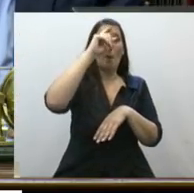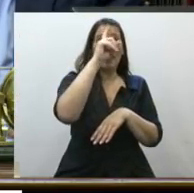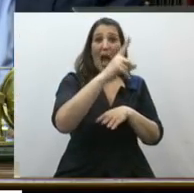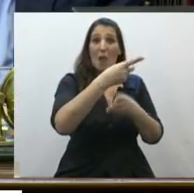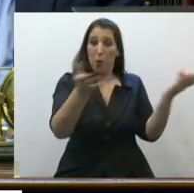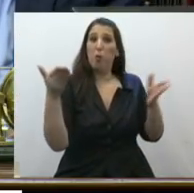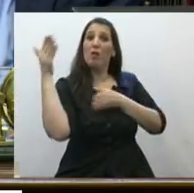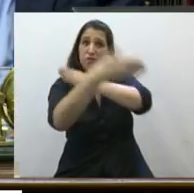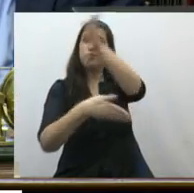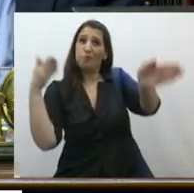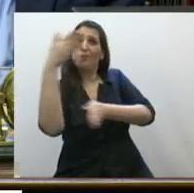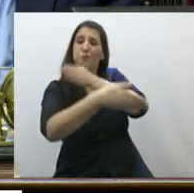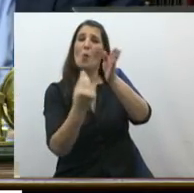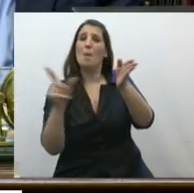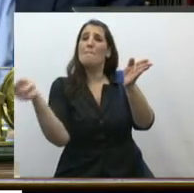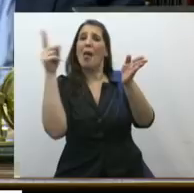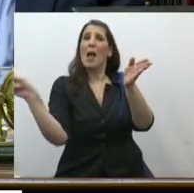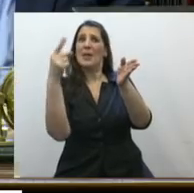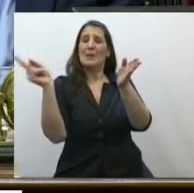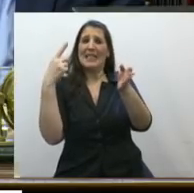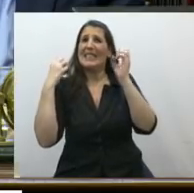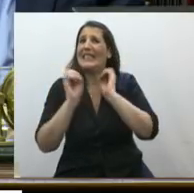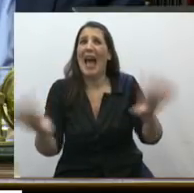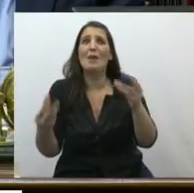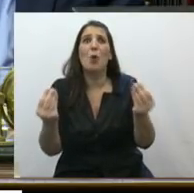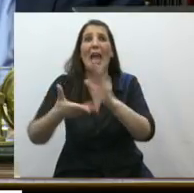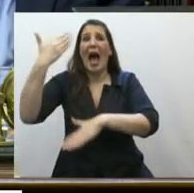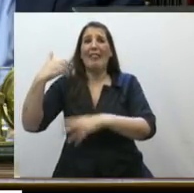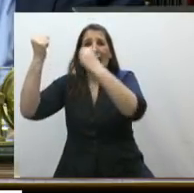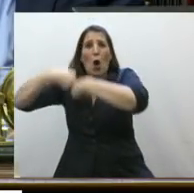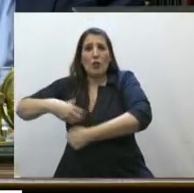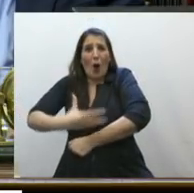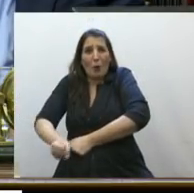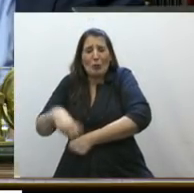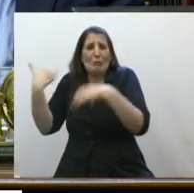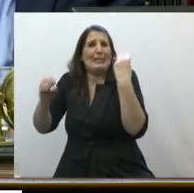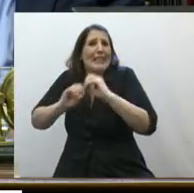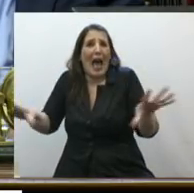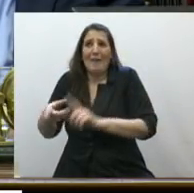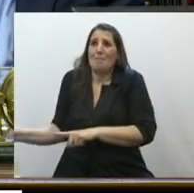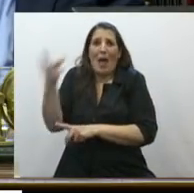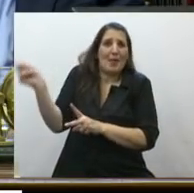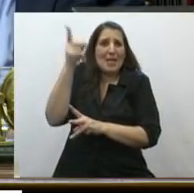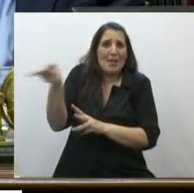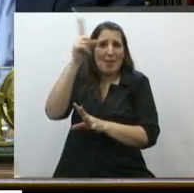por derivaciones con gravísimas consecuencias de abortos clandestinos y 9 de ellas murieron.